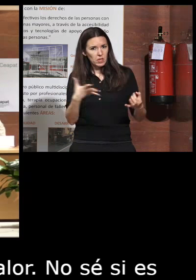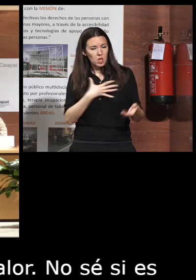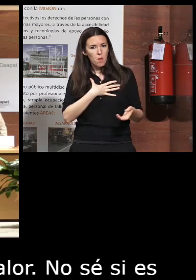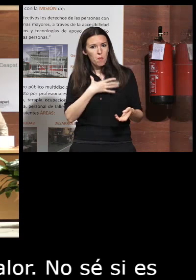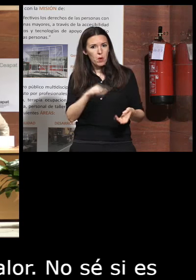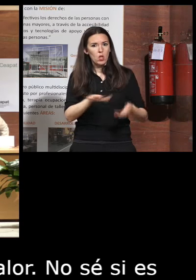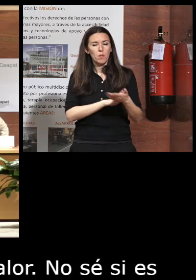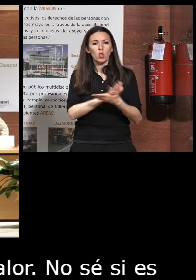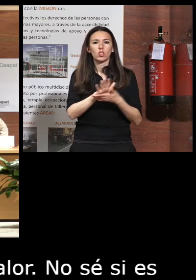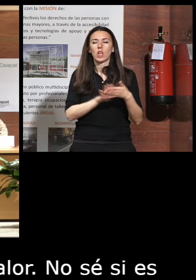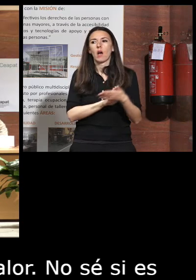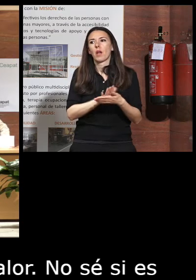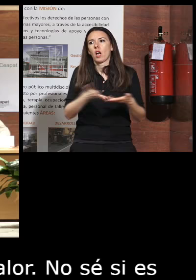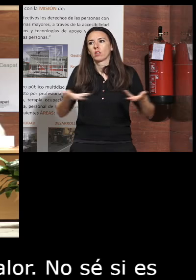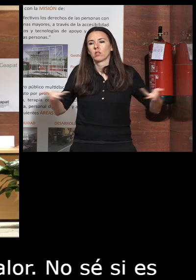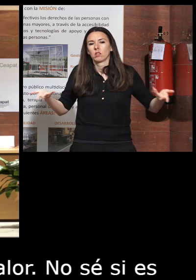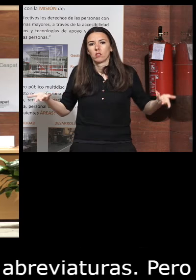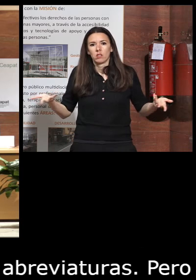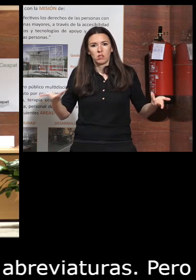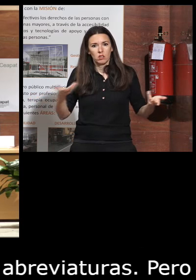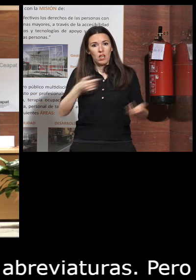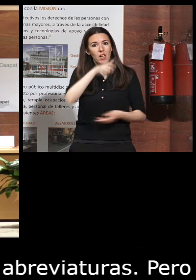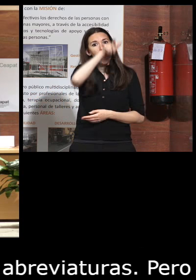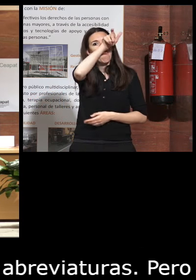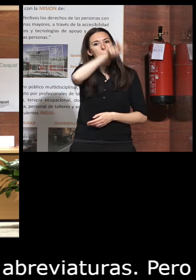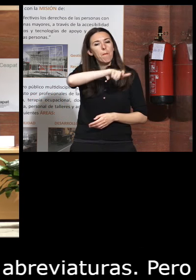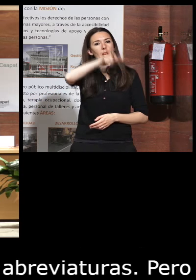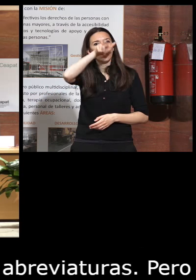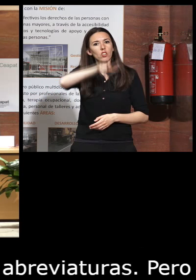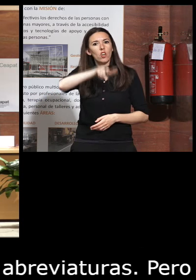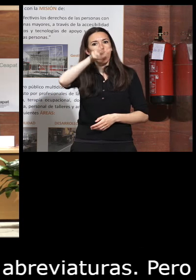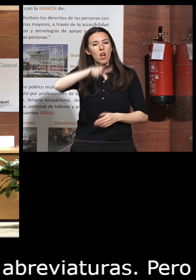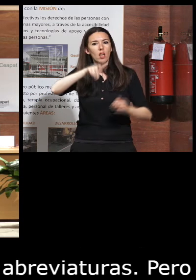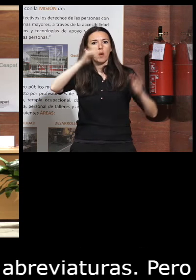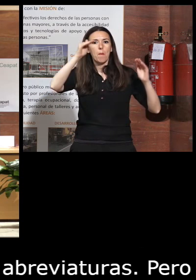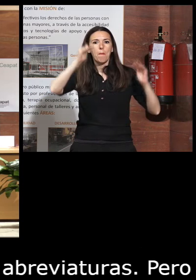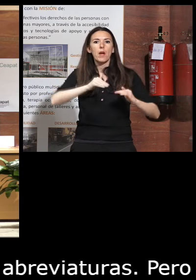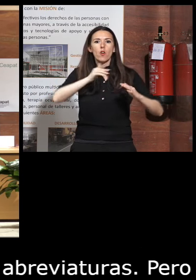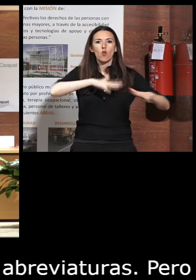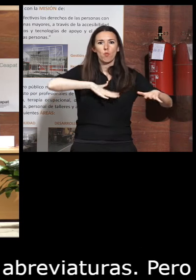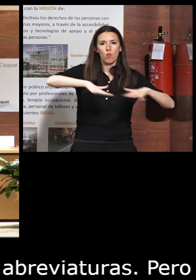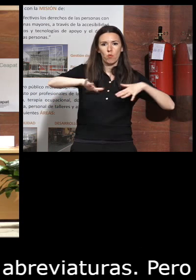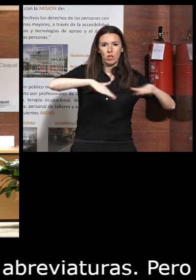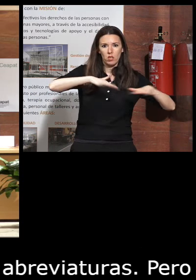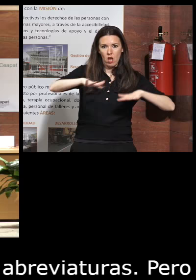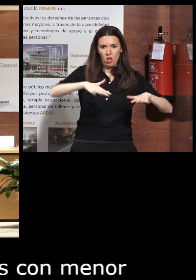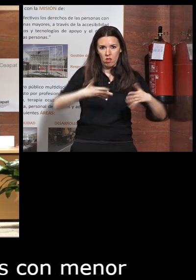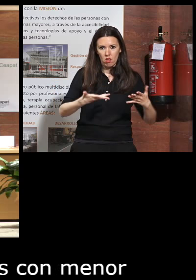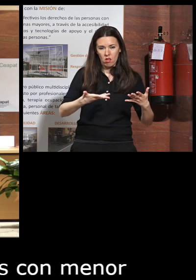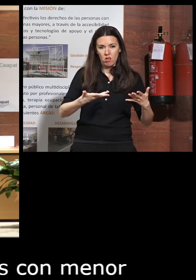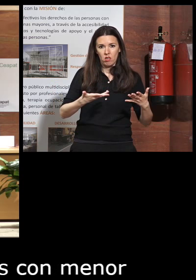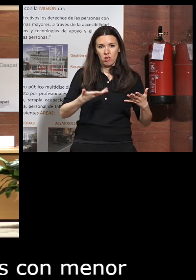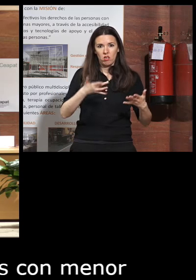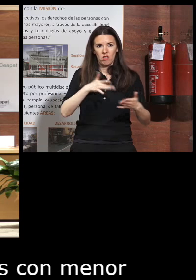hablar de de personas con menor movilidad más que